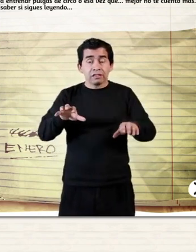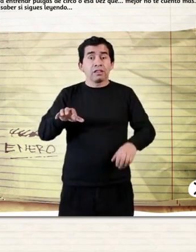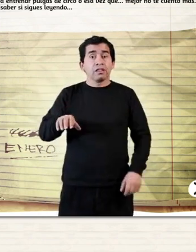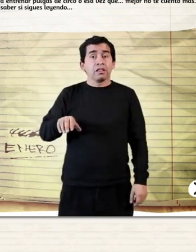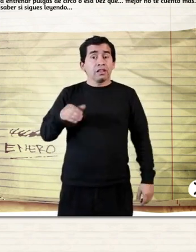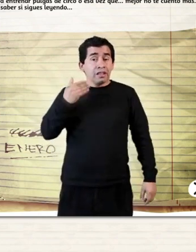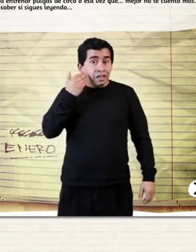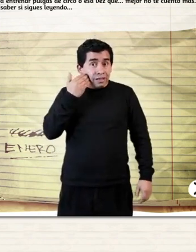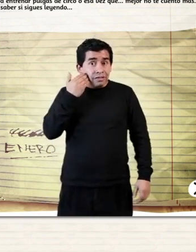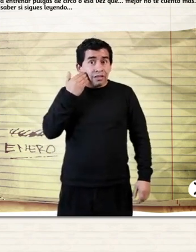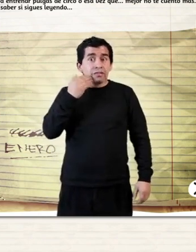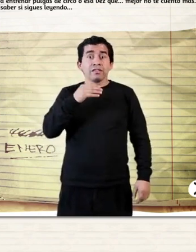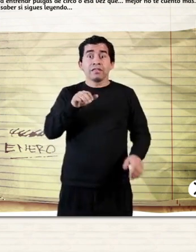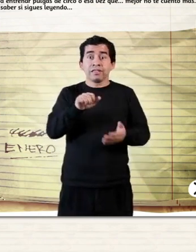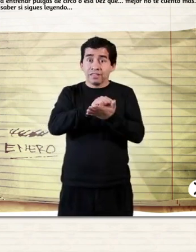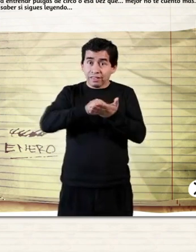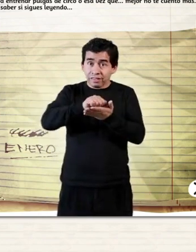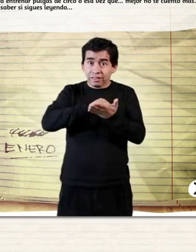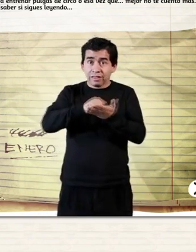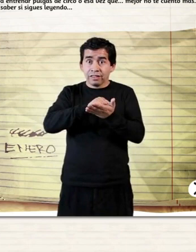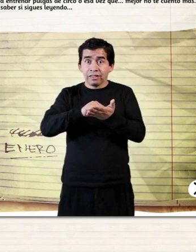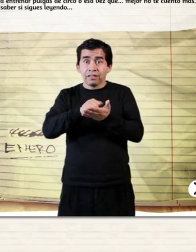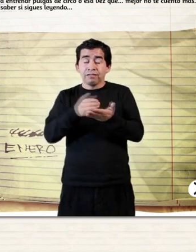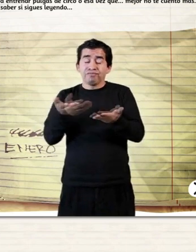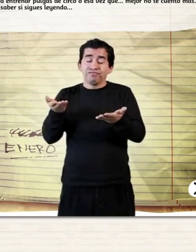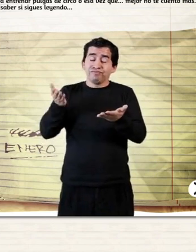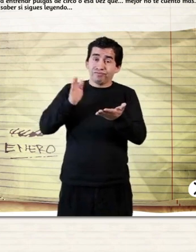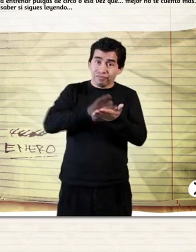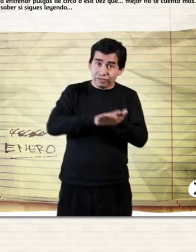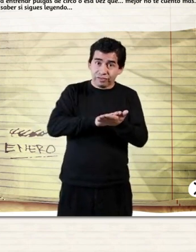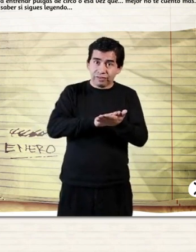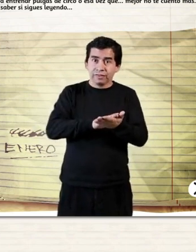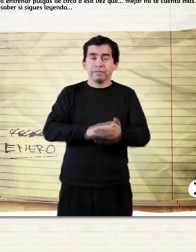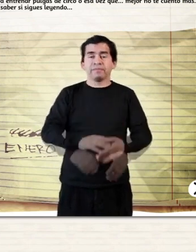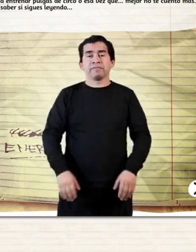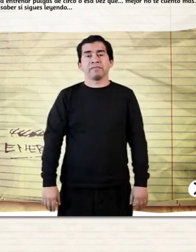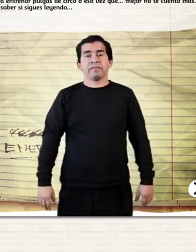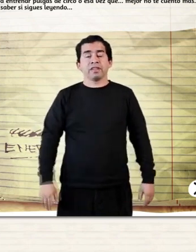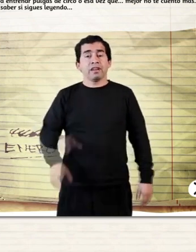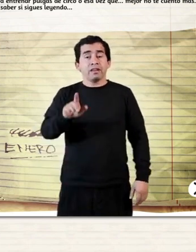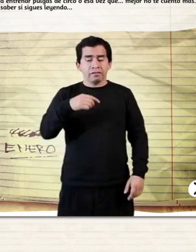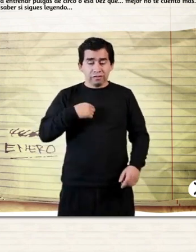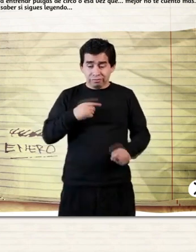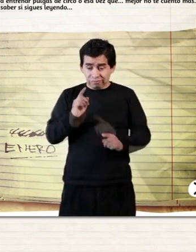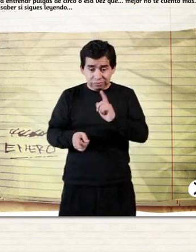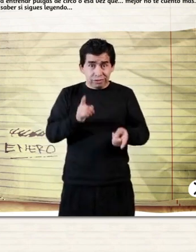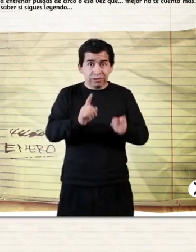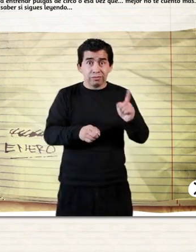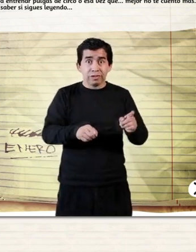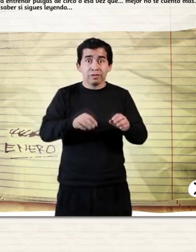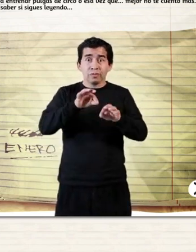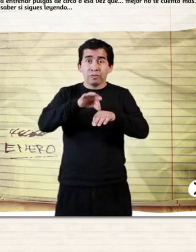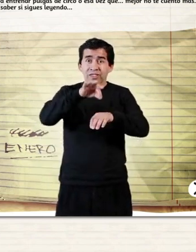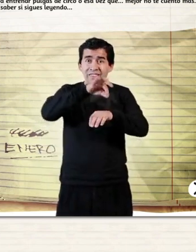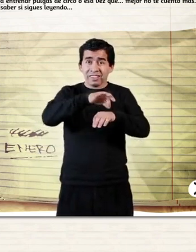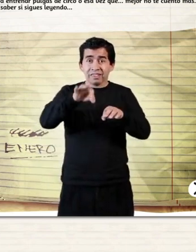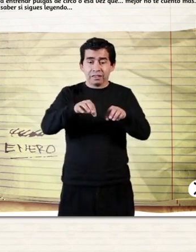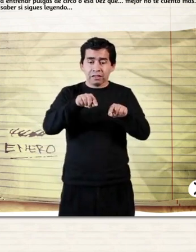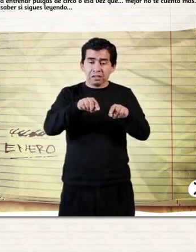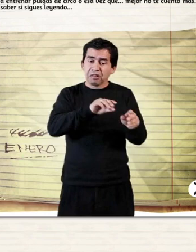circo O esa vez que Mejor no te cuento más Las vas a saber Si sigues leyendo